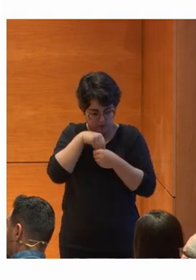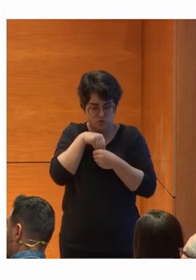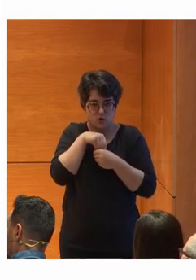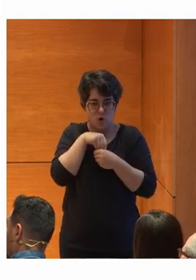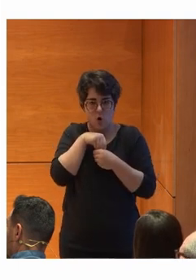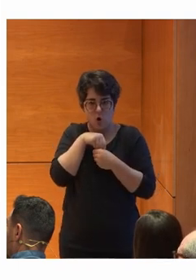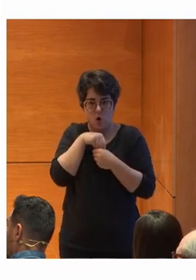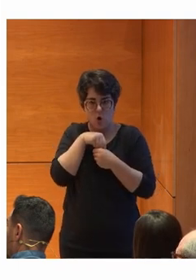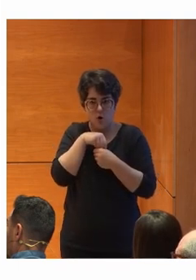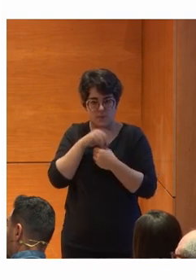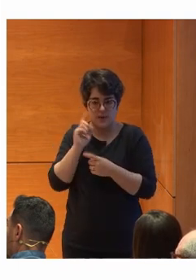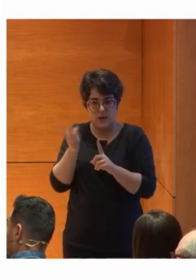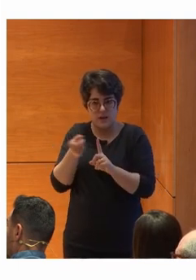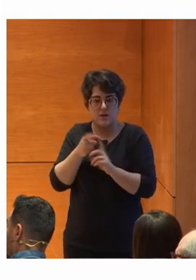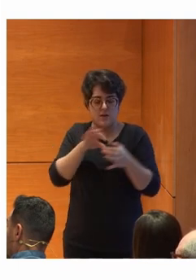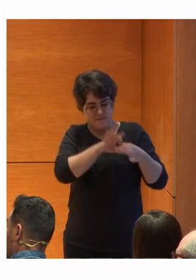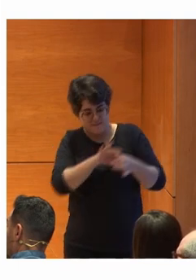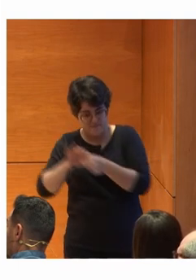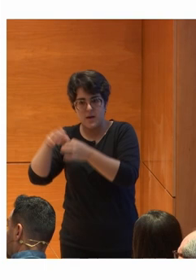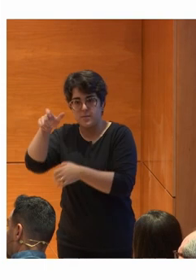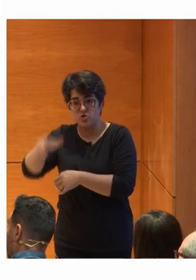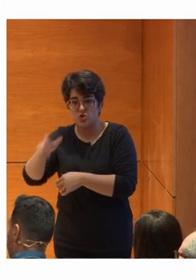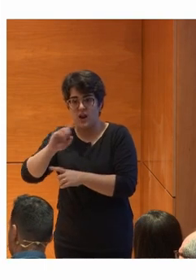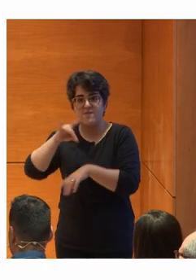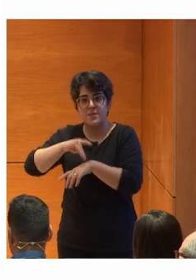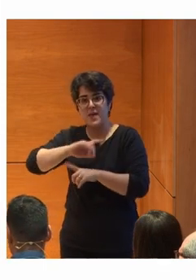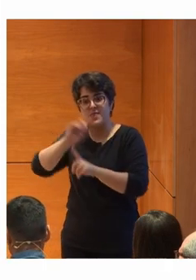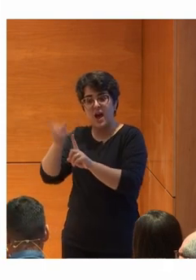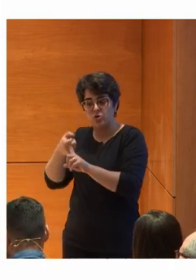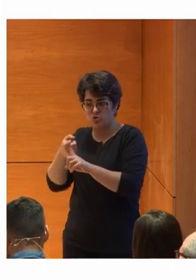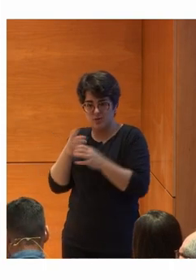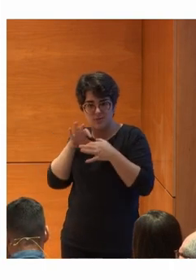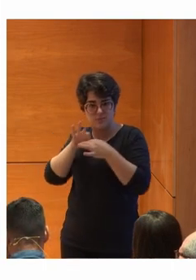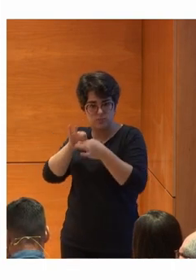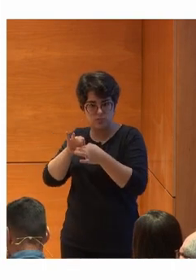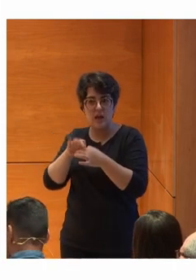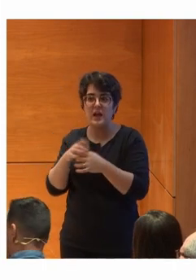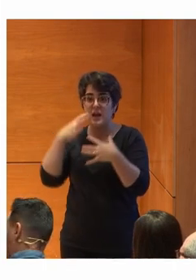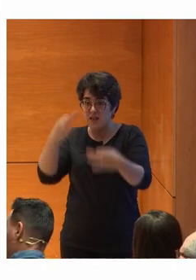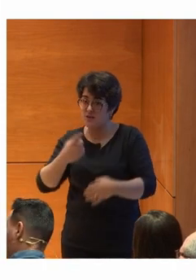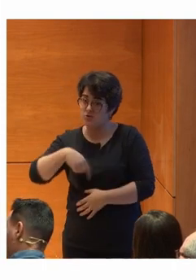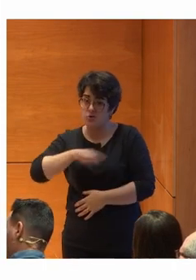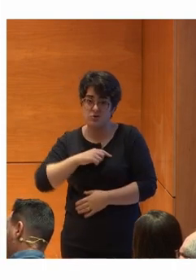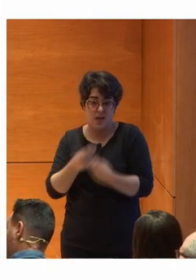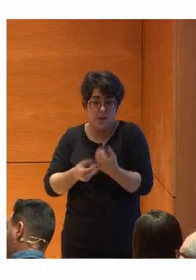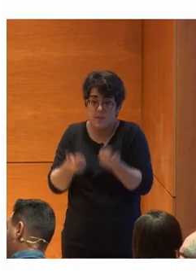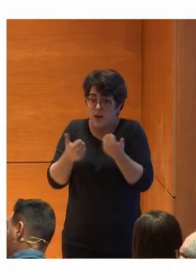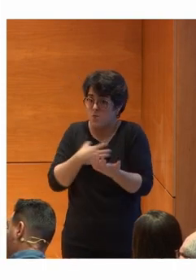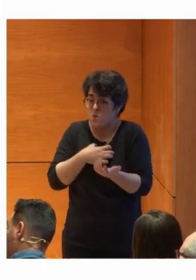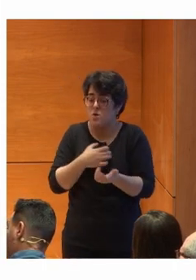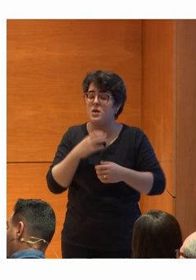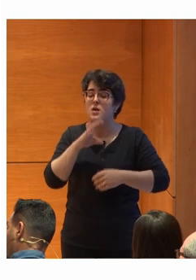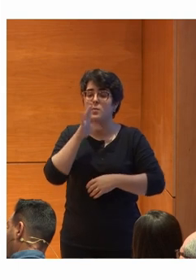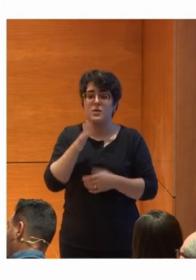propio diagnóstico o discapacidad de la persona Y ahí sí que es cierto que poco podemos hacer Porque ya va